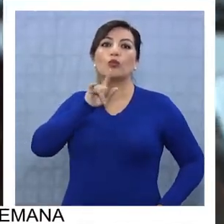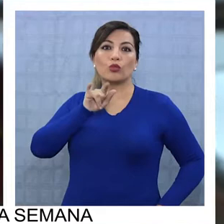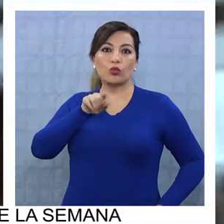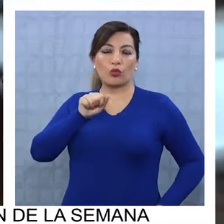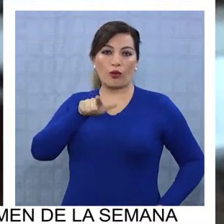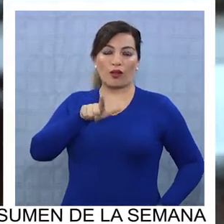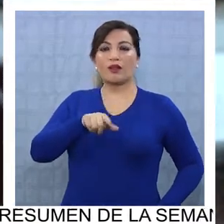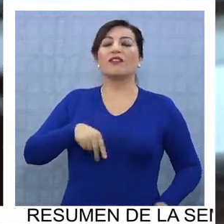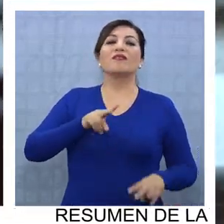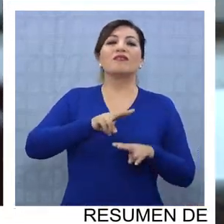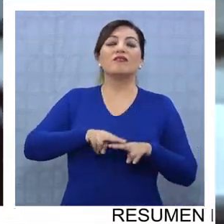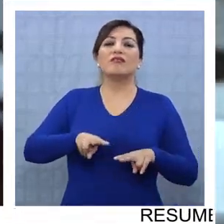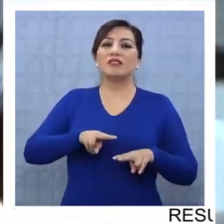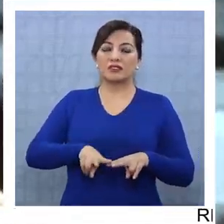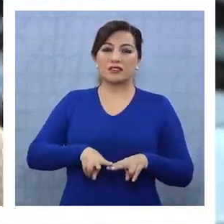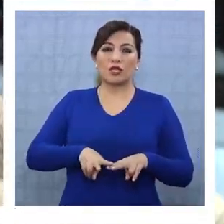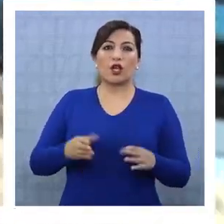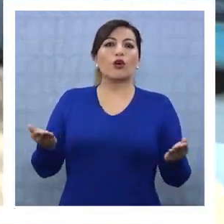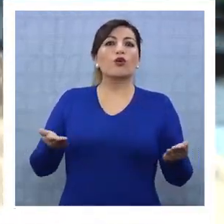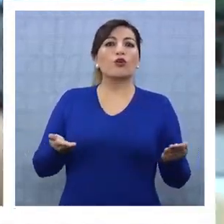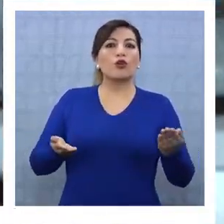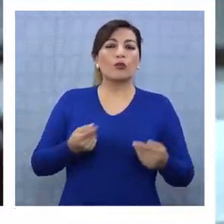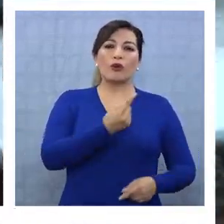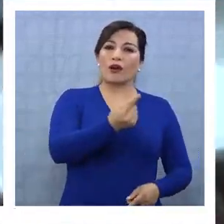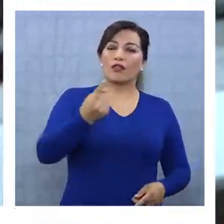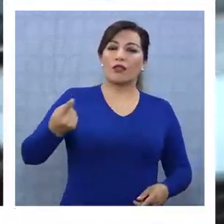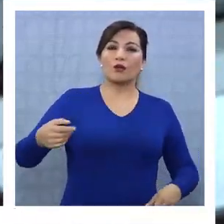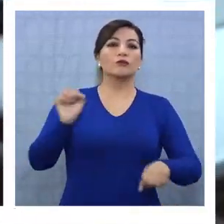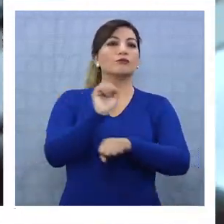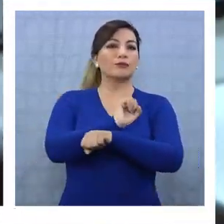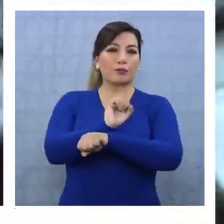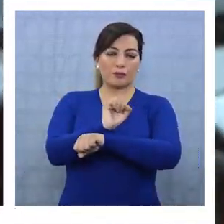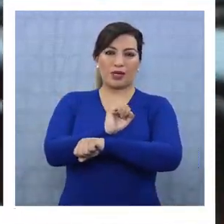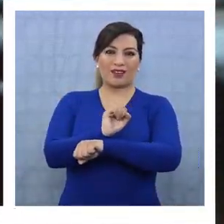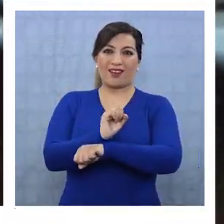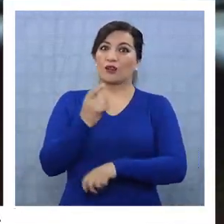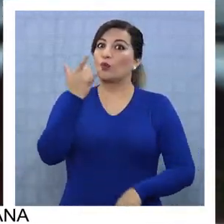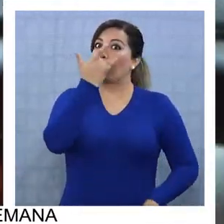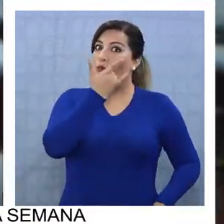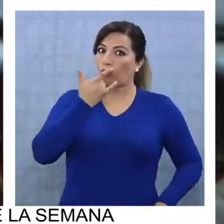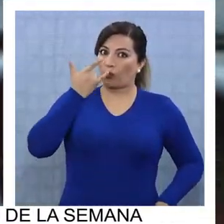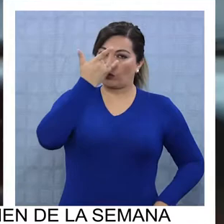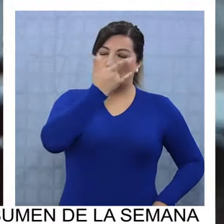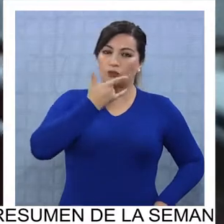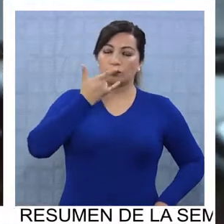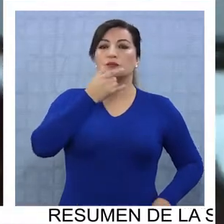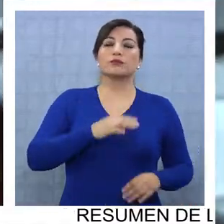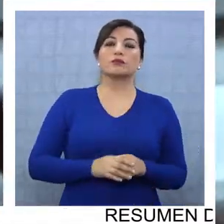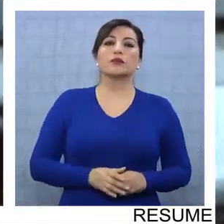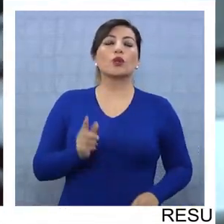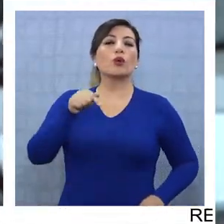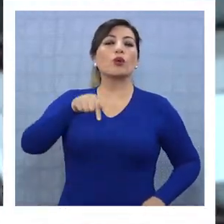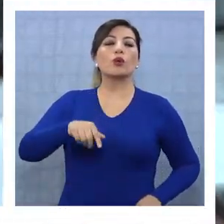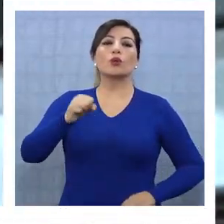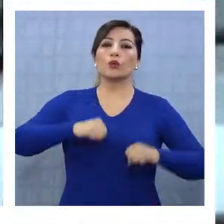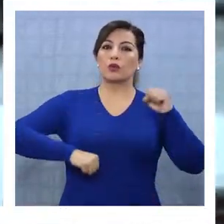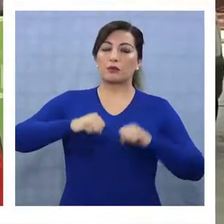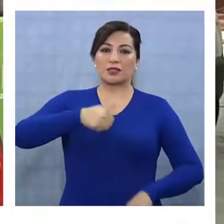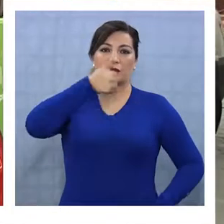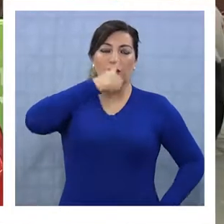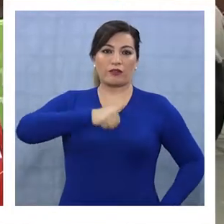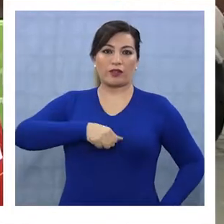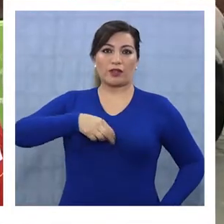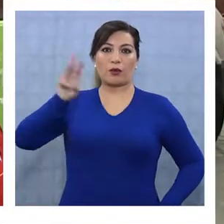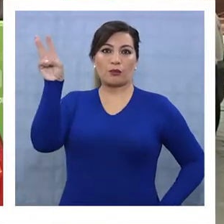se establece las condiciones que uno tiene cuando está manejando bajo la influencia del alcohol. Porque el día de hoy la empresa